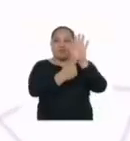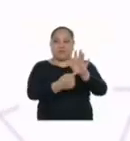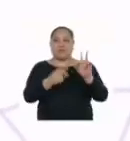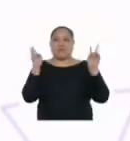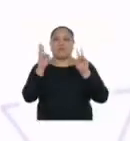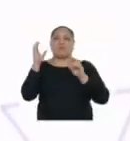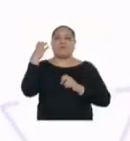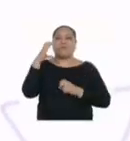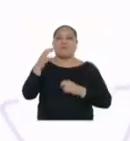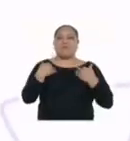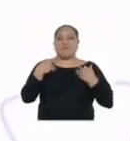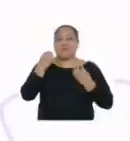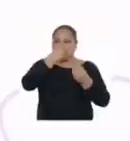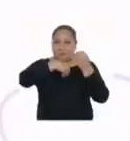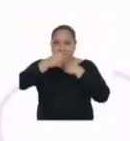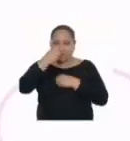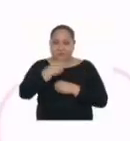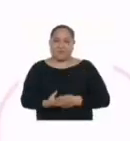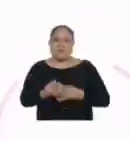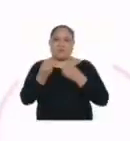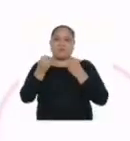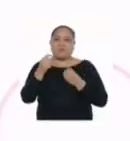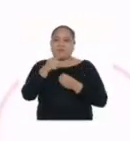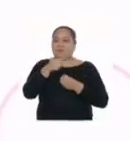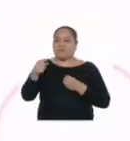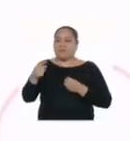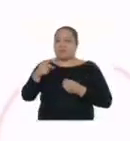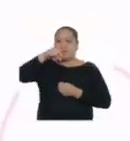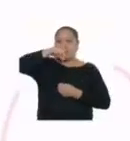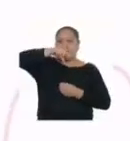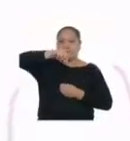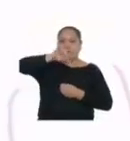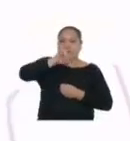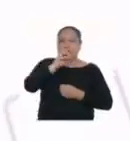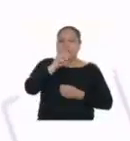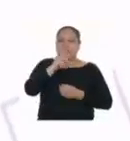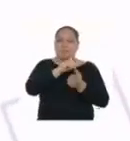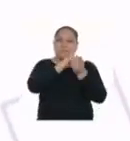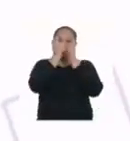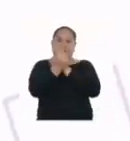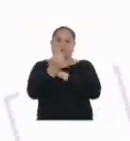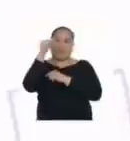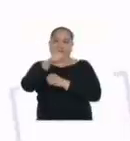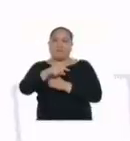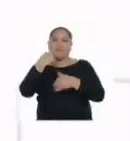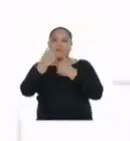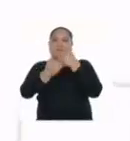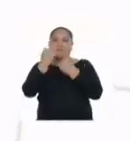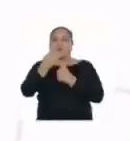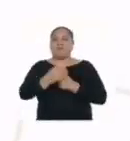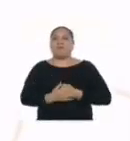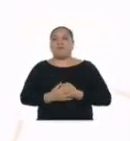de vitamina C que contienen los alimentos y de qué manera la cantidad de gotas de yodo influyen en este proceso.